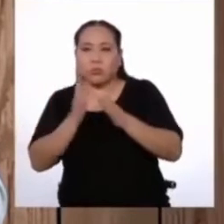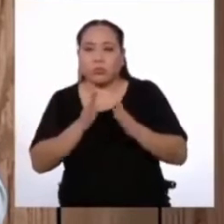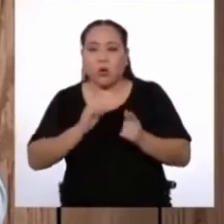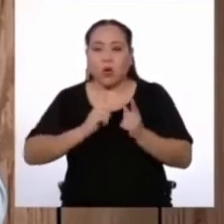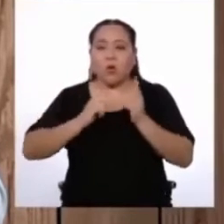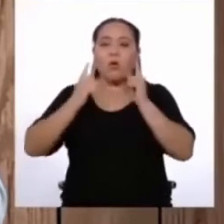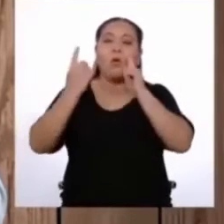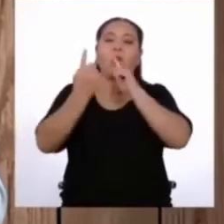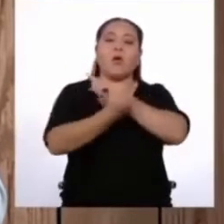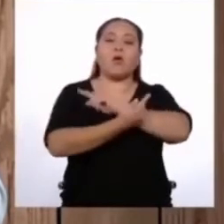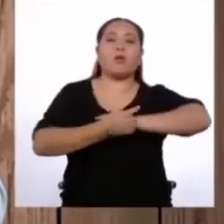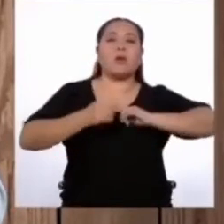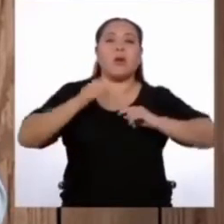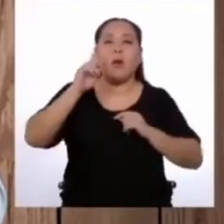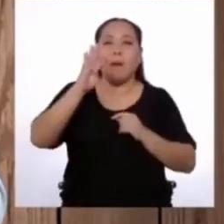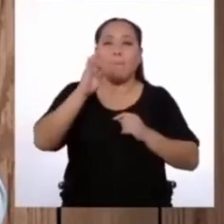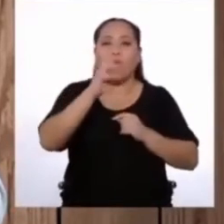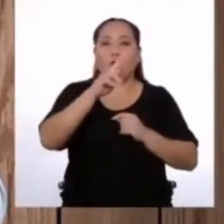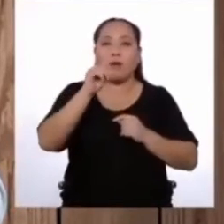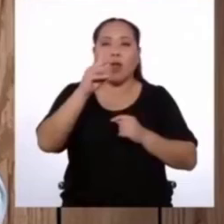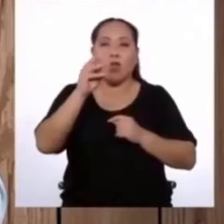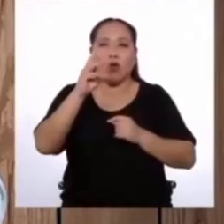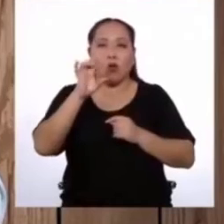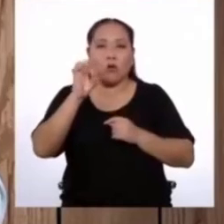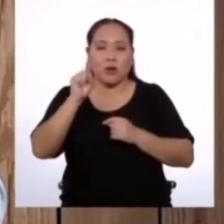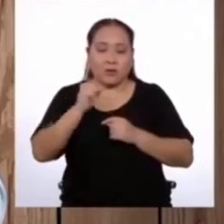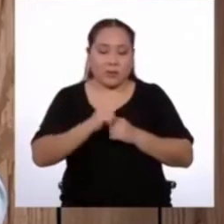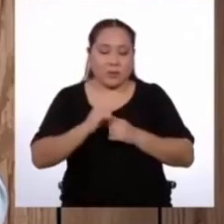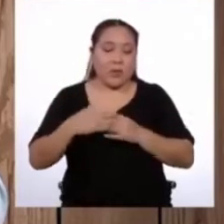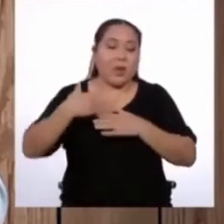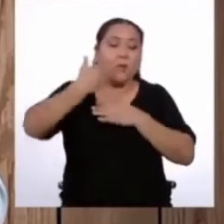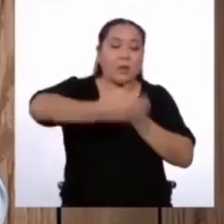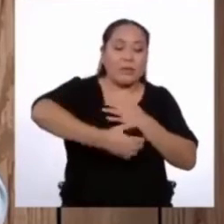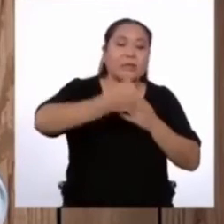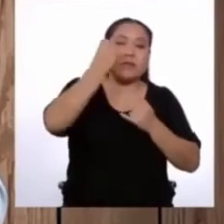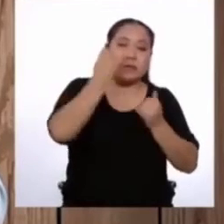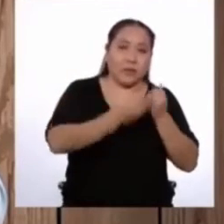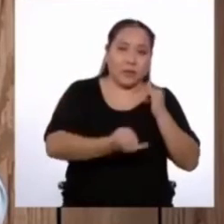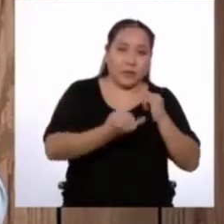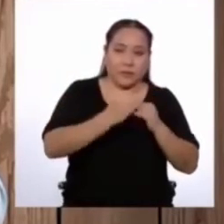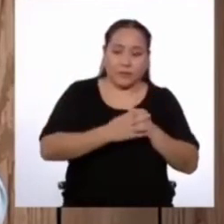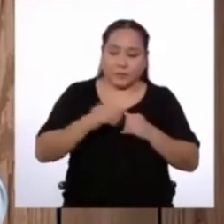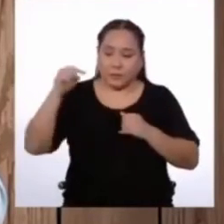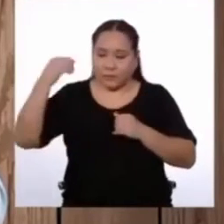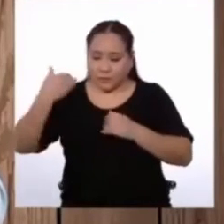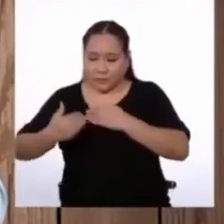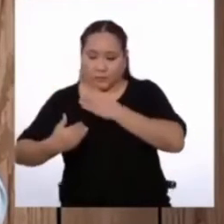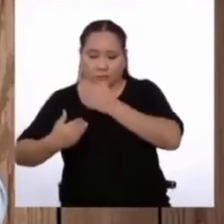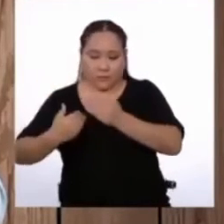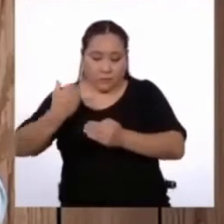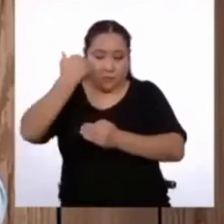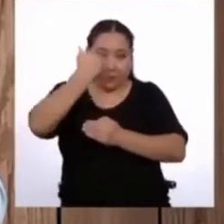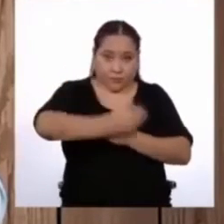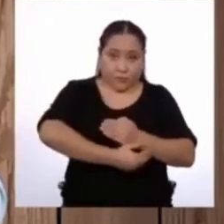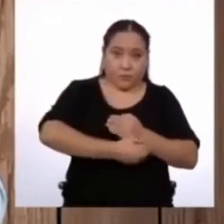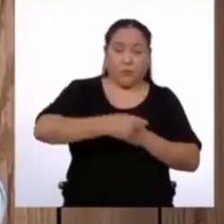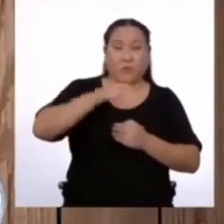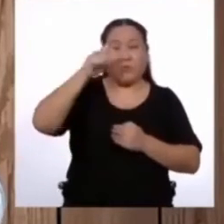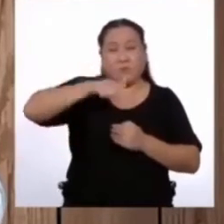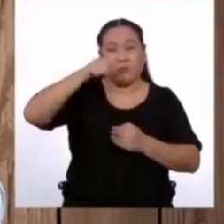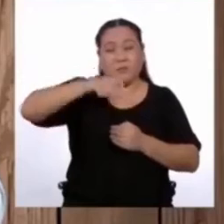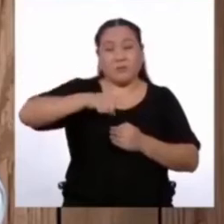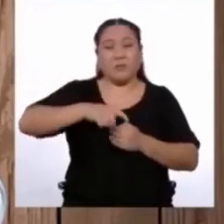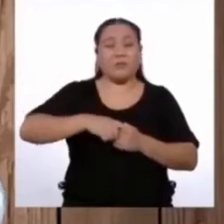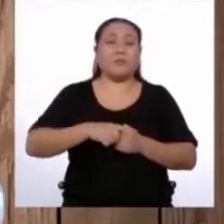convertirá en borradores. Y luego recién tendremos la versión final. Tenemos que hacer todo esto si queremos que nuestra redacción sea